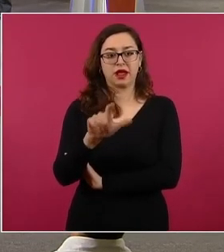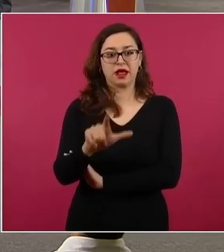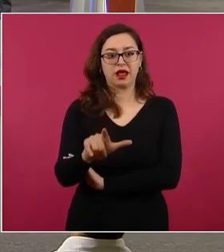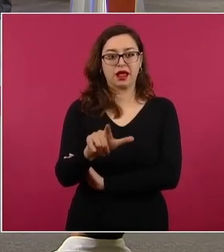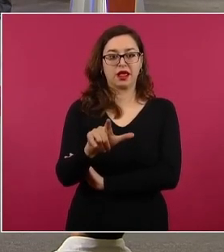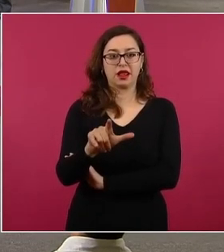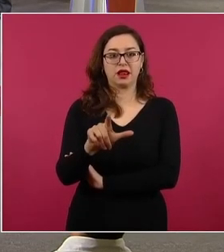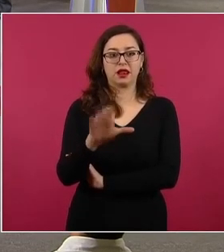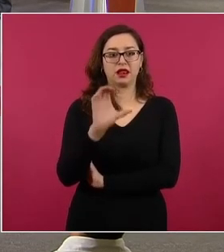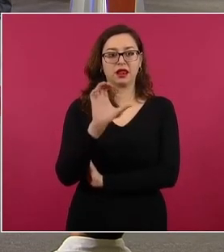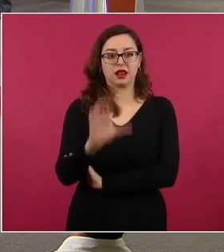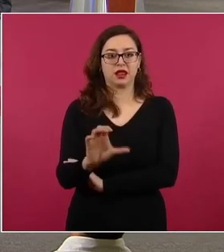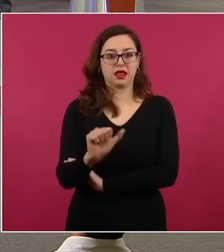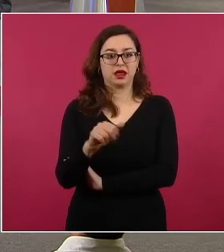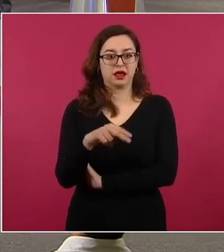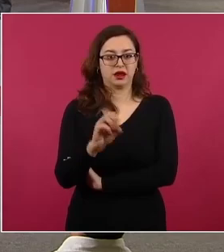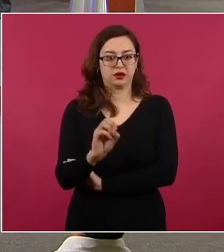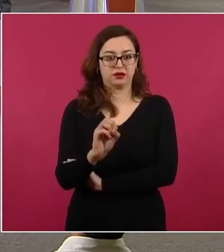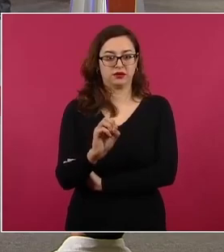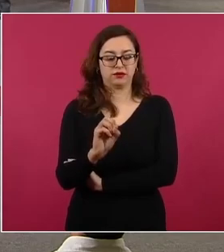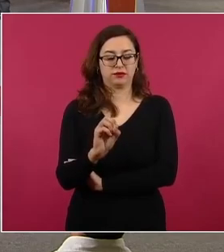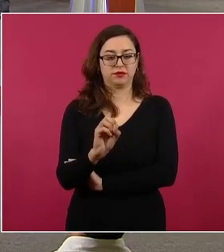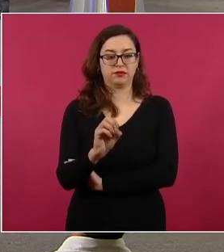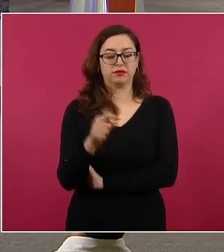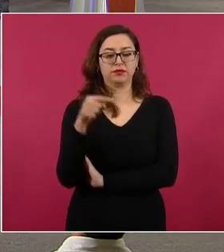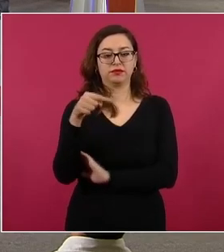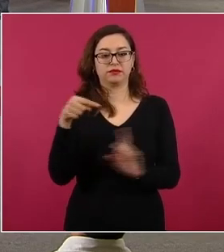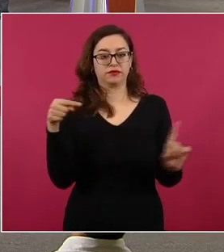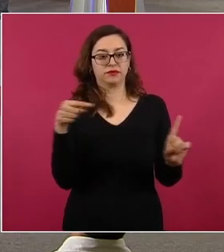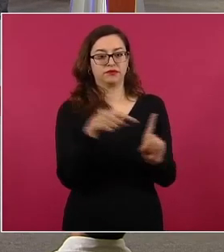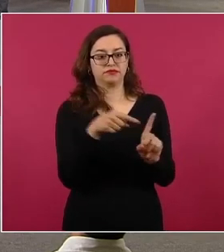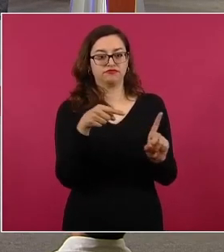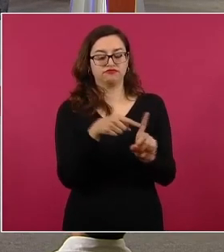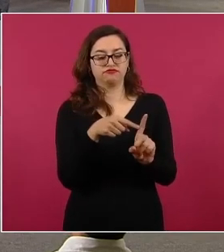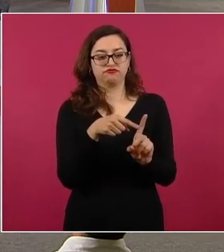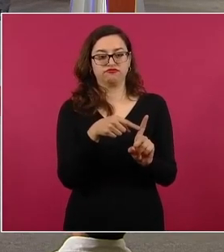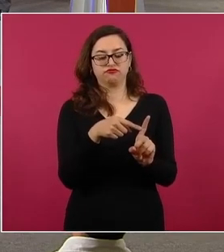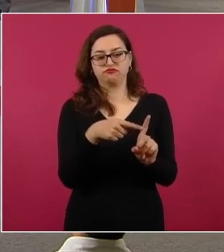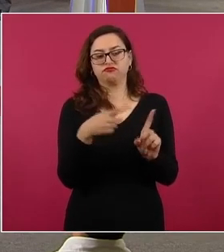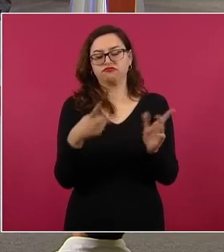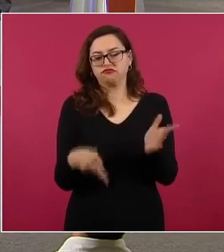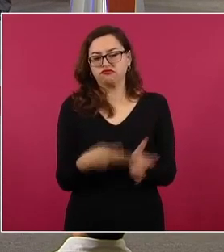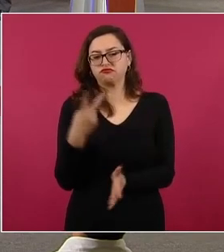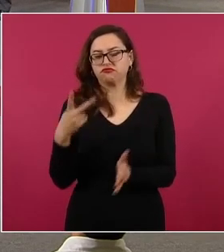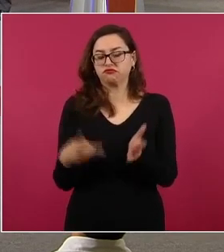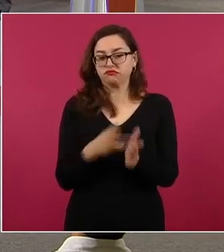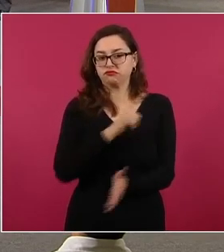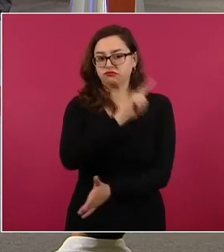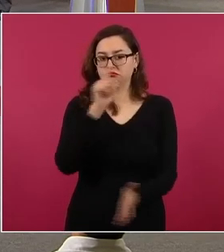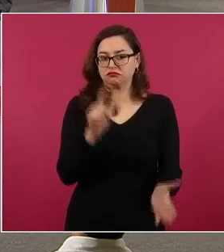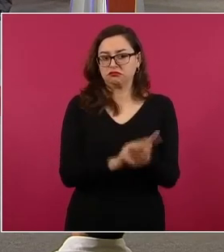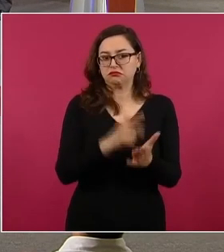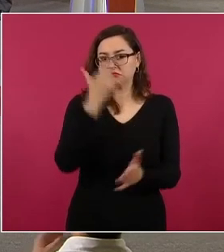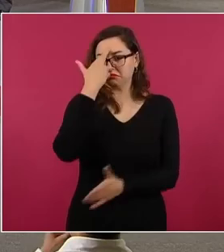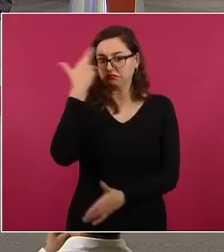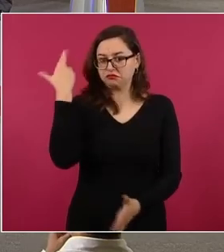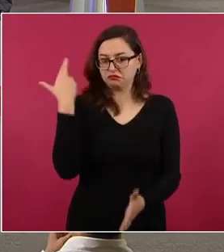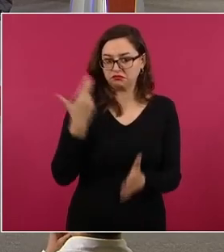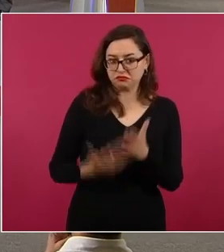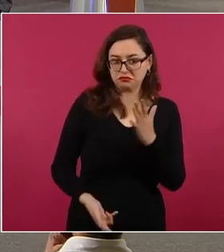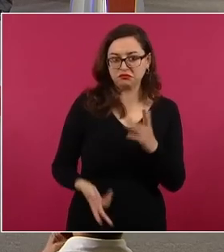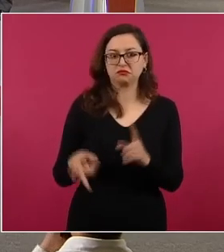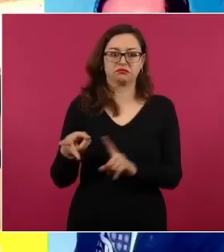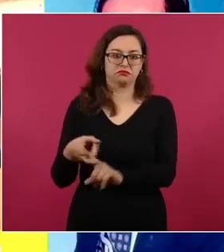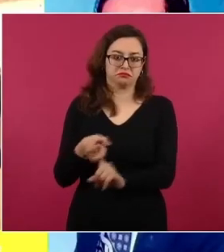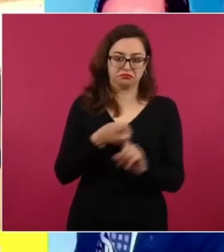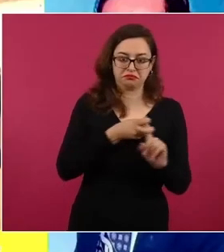A Rafael Caro se le acusó, dentro de diferentes causas penales, de privación ilegal de la